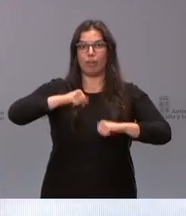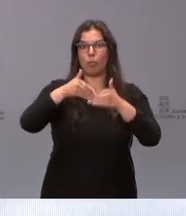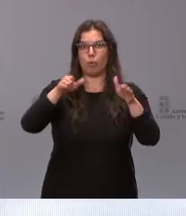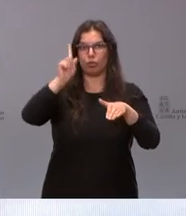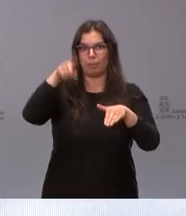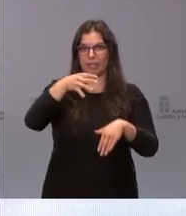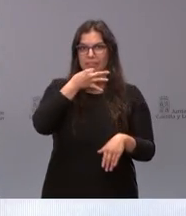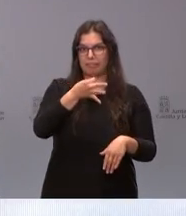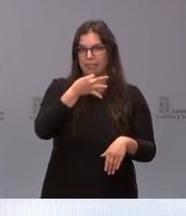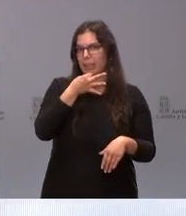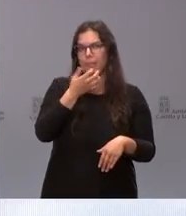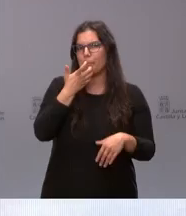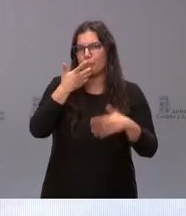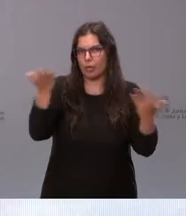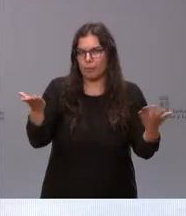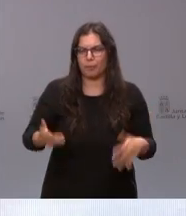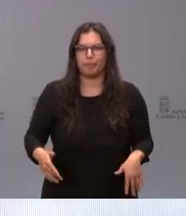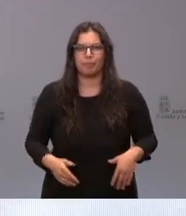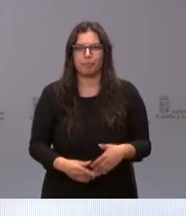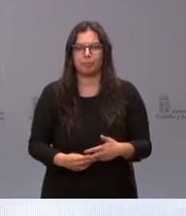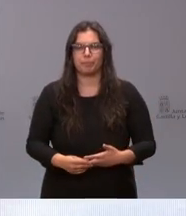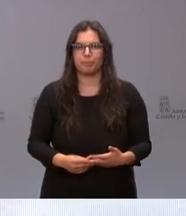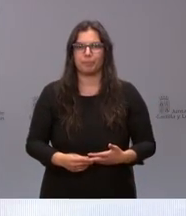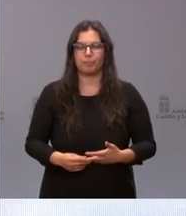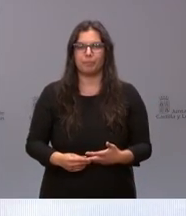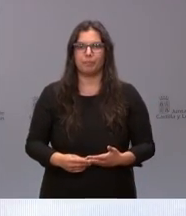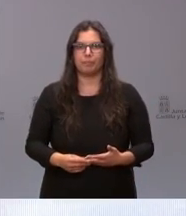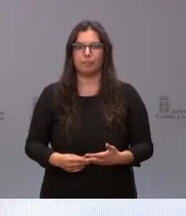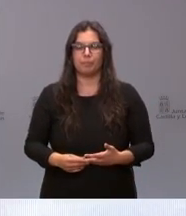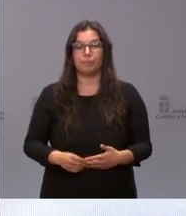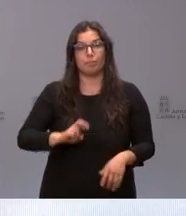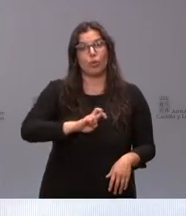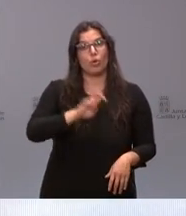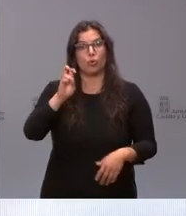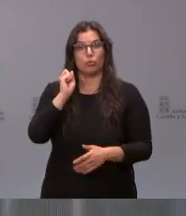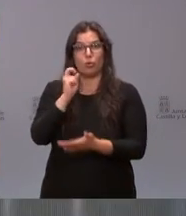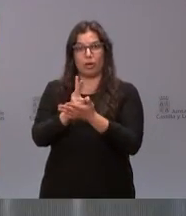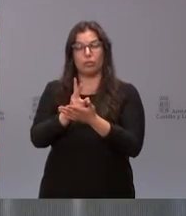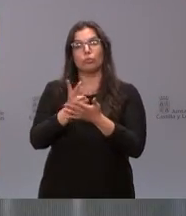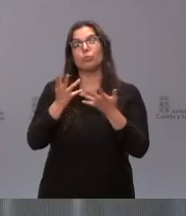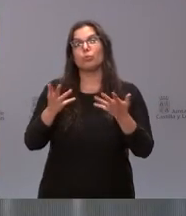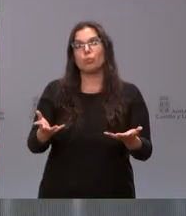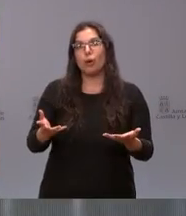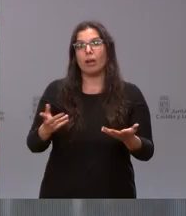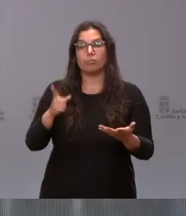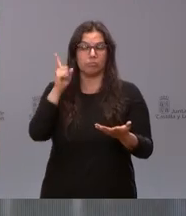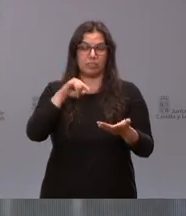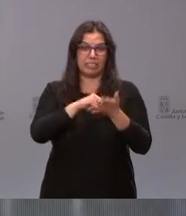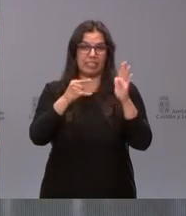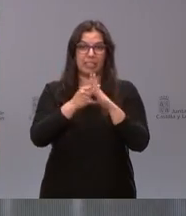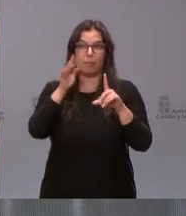por poner tan solo un ejemplo tenemos otro reto que es común a todo el sistema